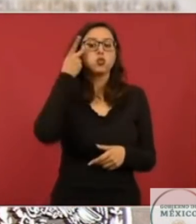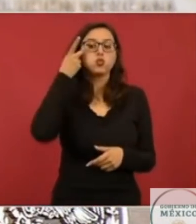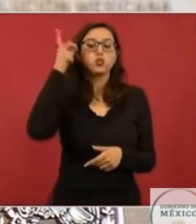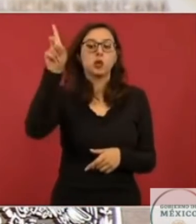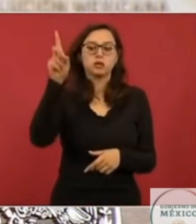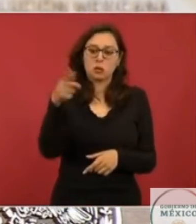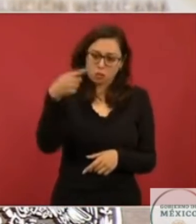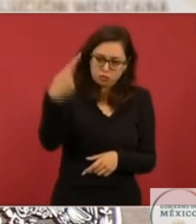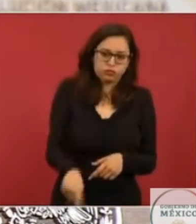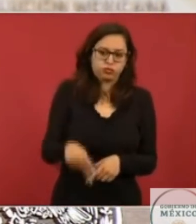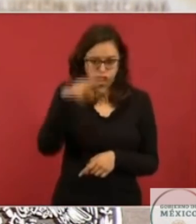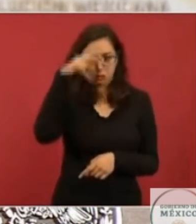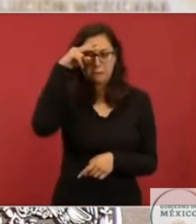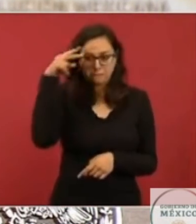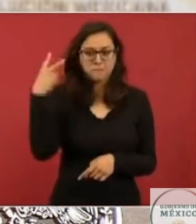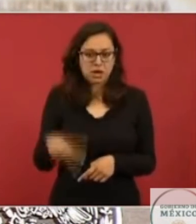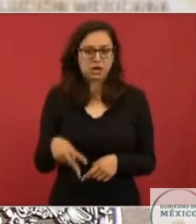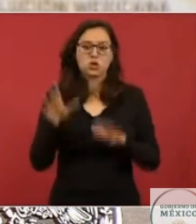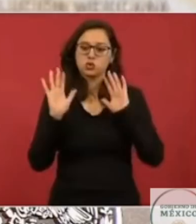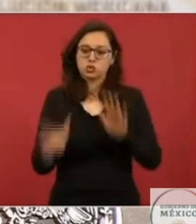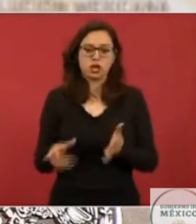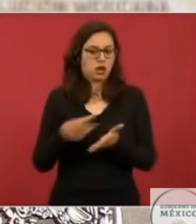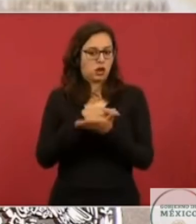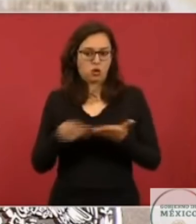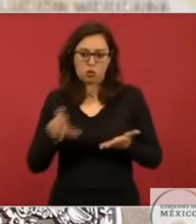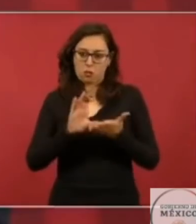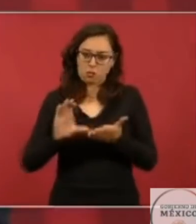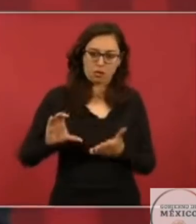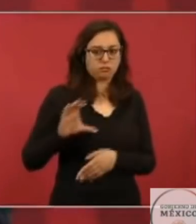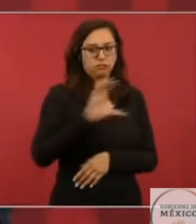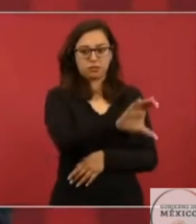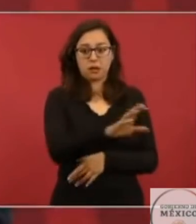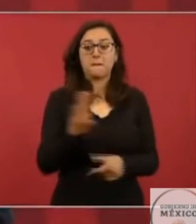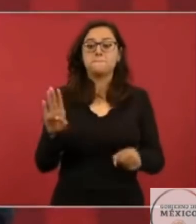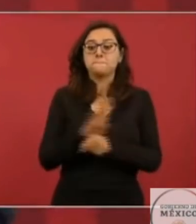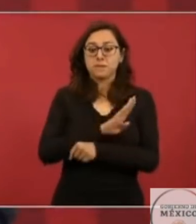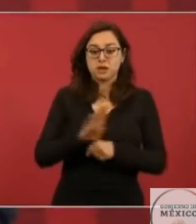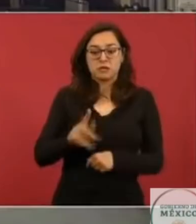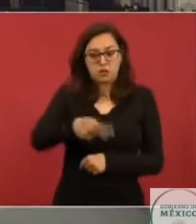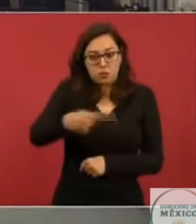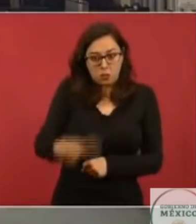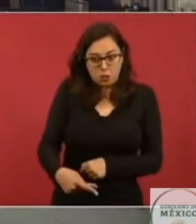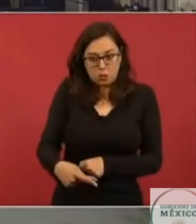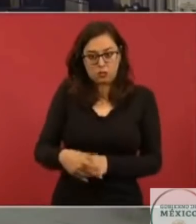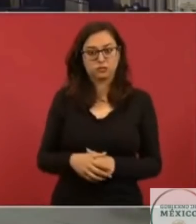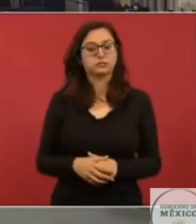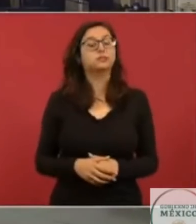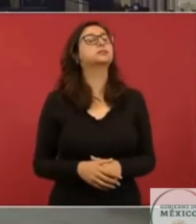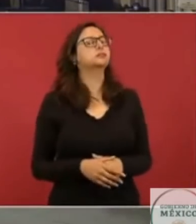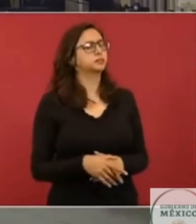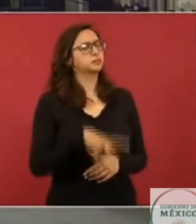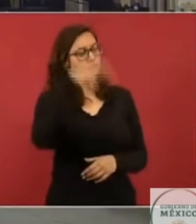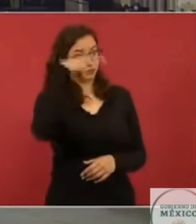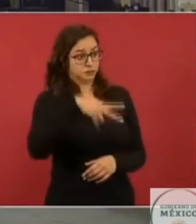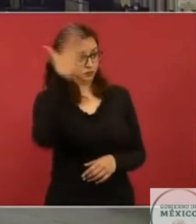Ya todos los beneficios son para México. Es decir, México la dirige, es